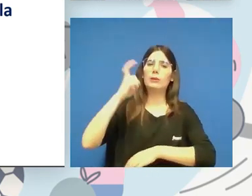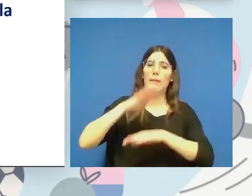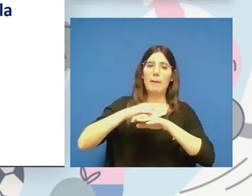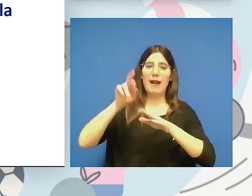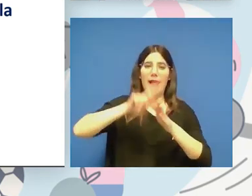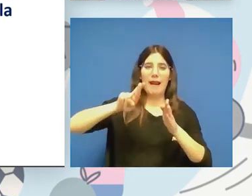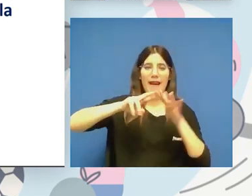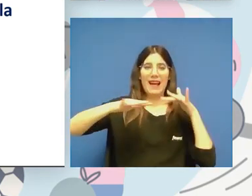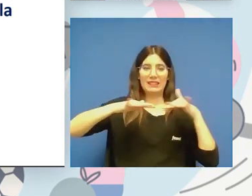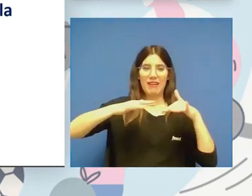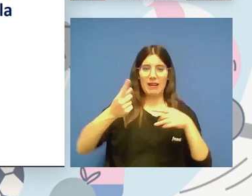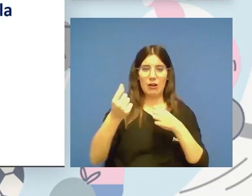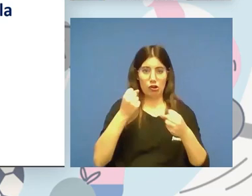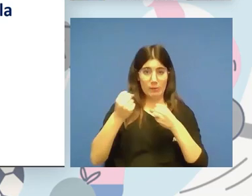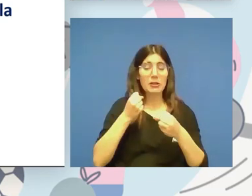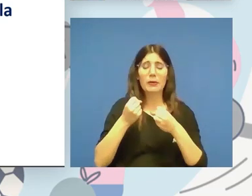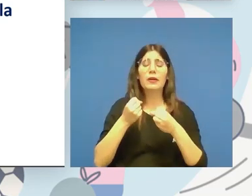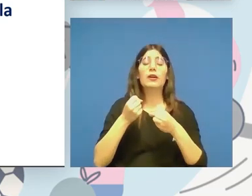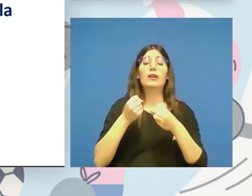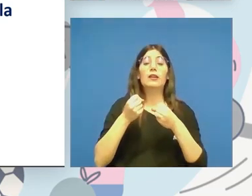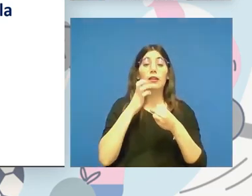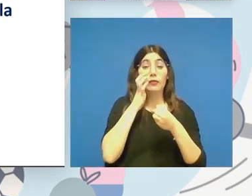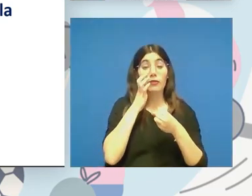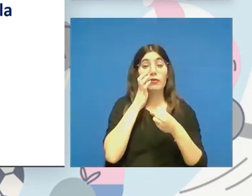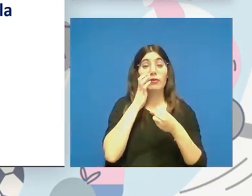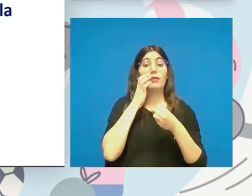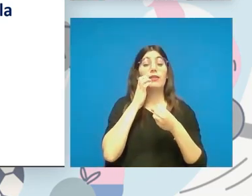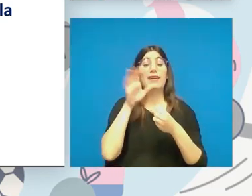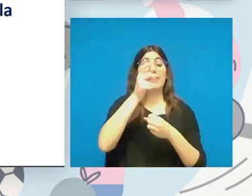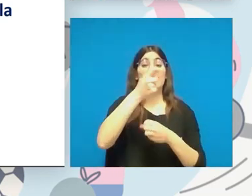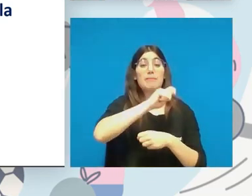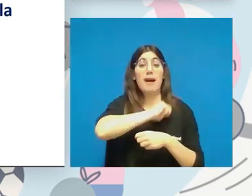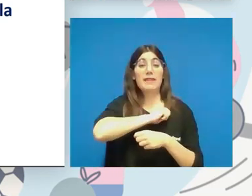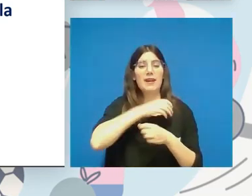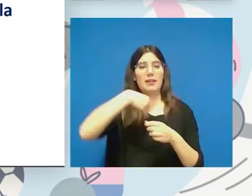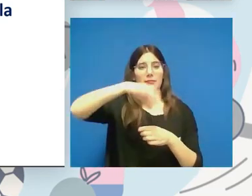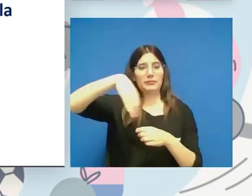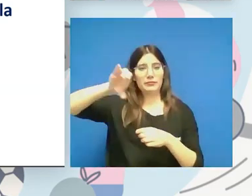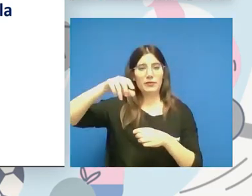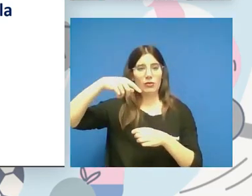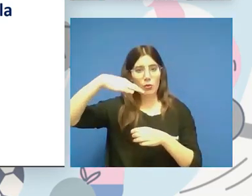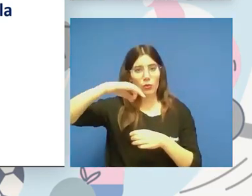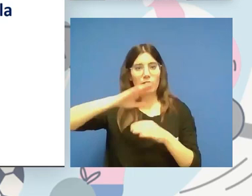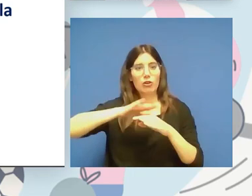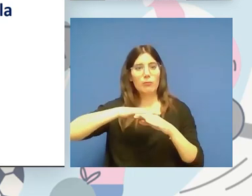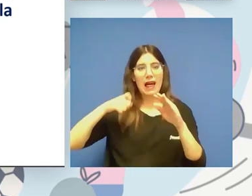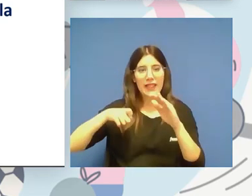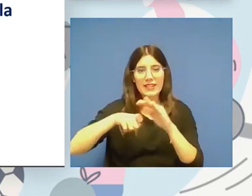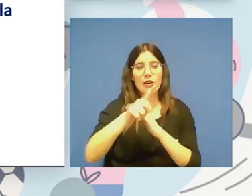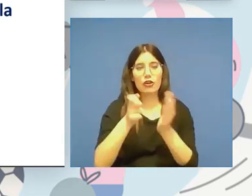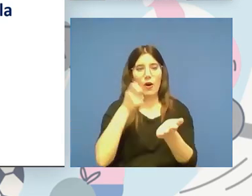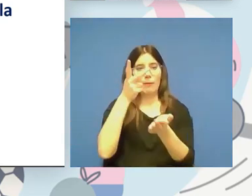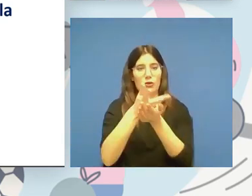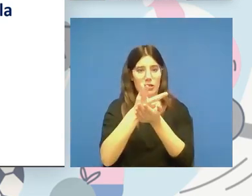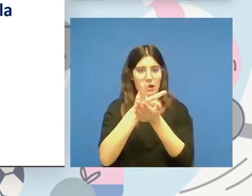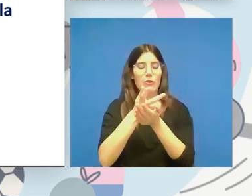económicamente todos los países que verdaderamente se ha apostado en las diferentes líneas de desarrollo y las diferentes líneas